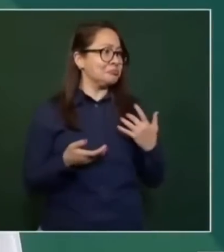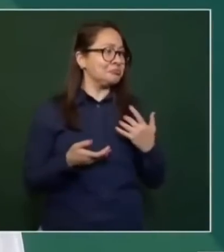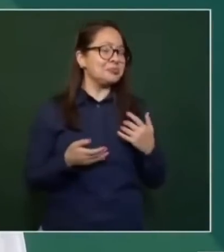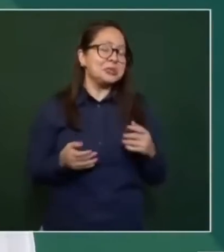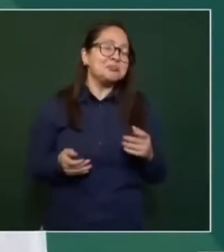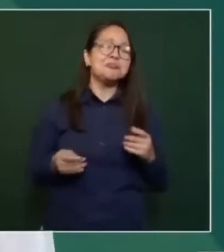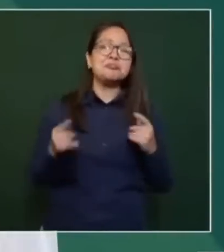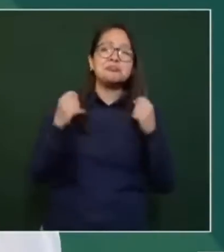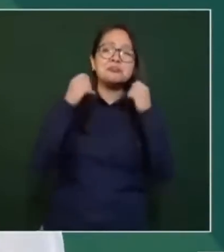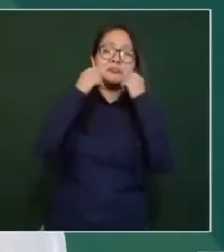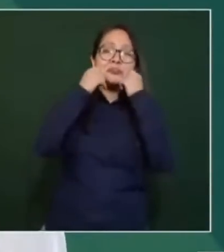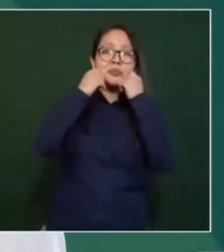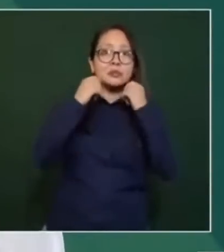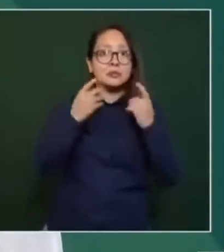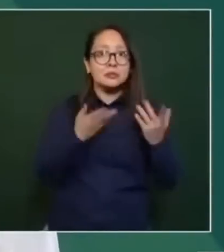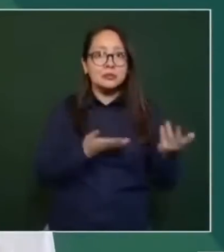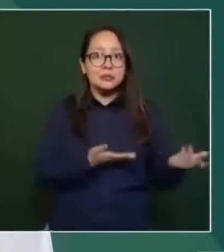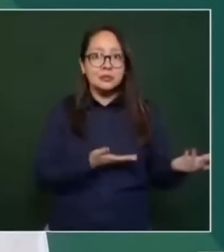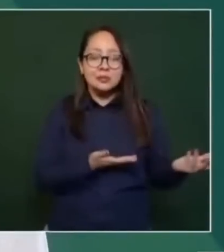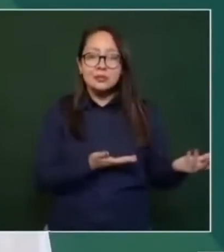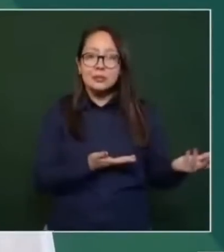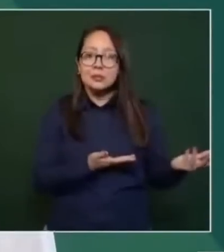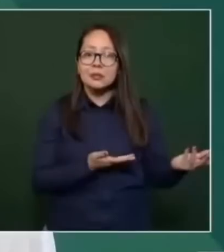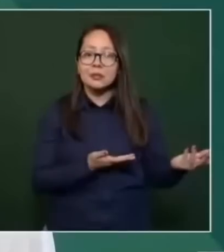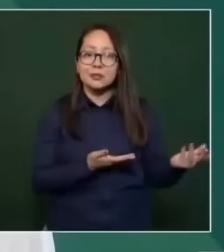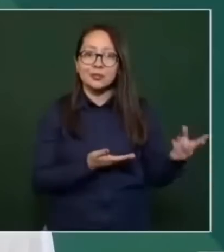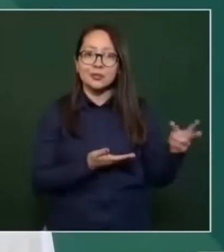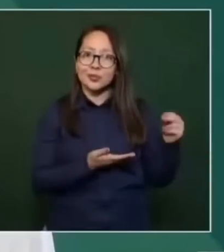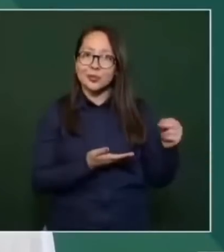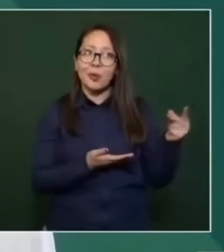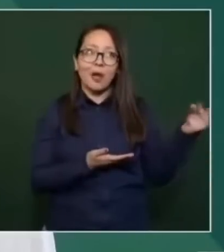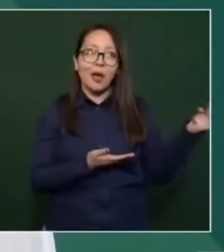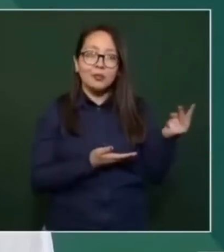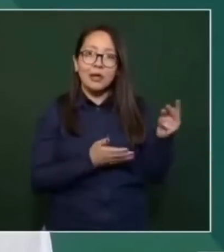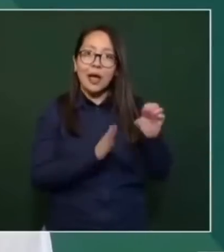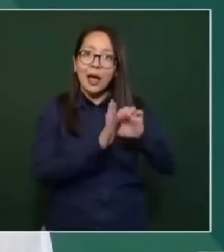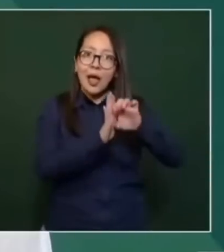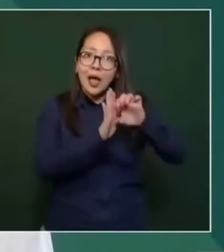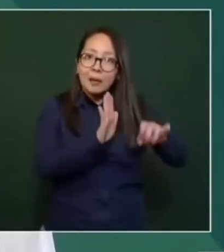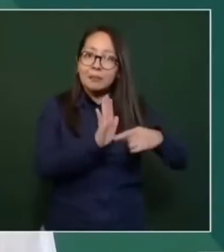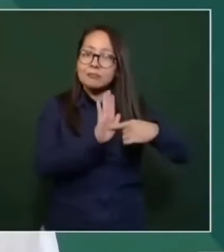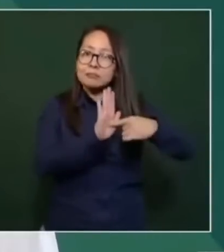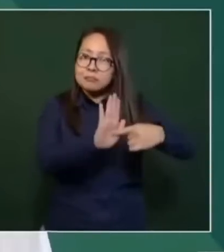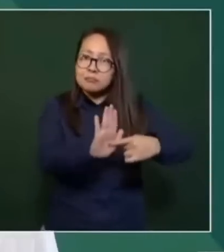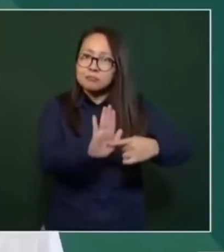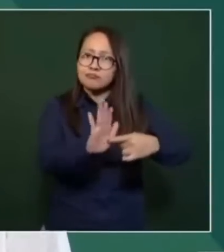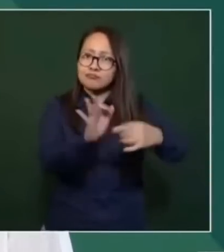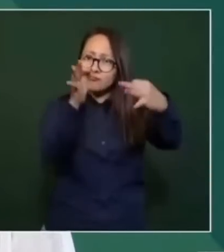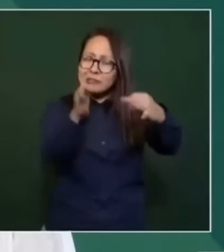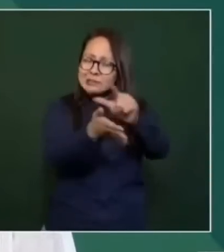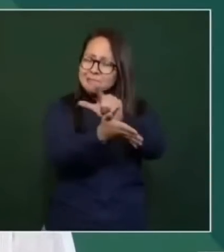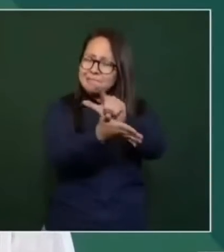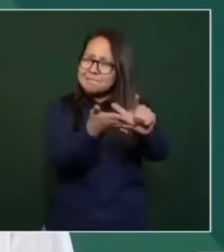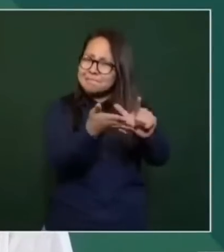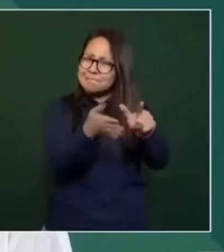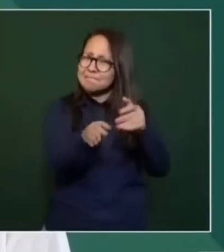Cuando deberían de estar dando ejemplos de rectitud.